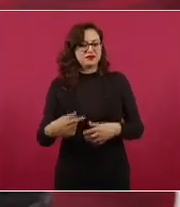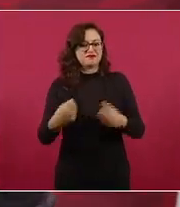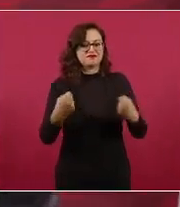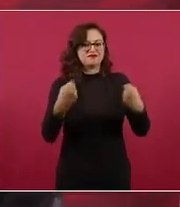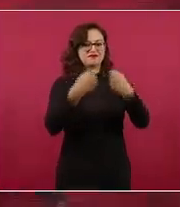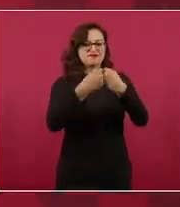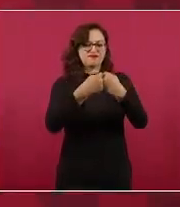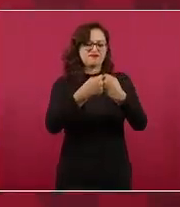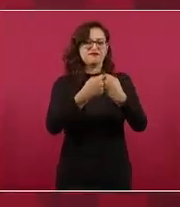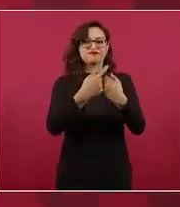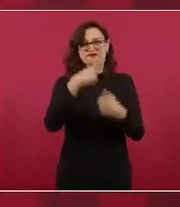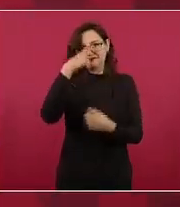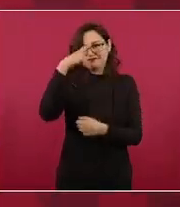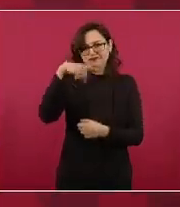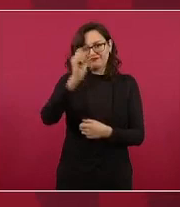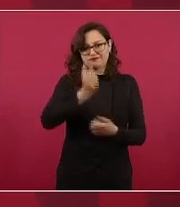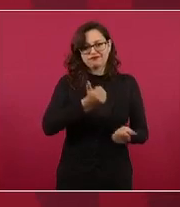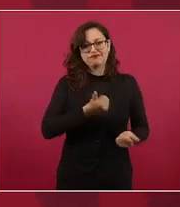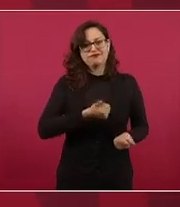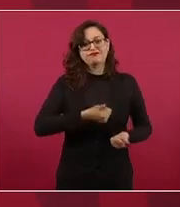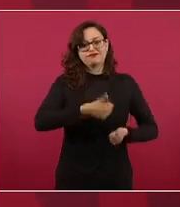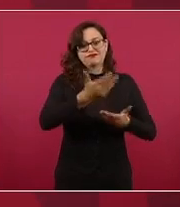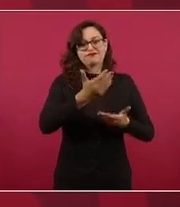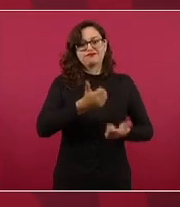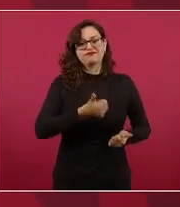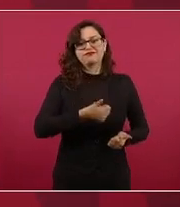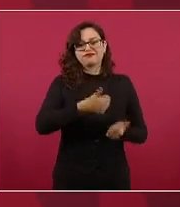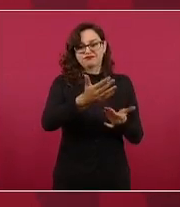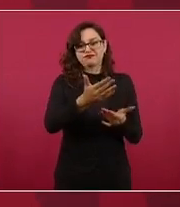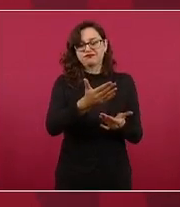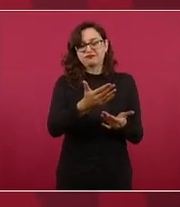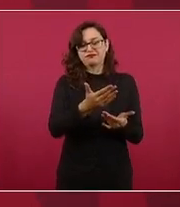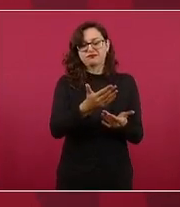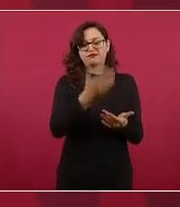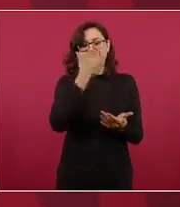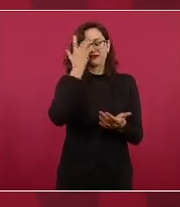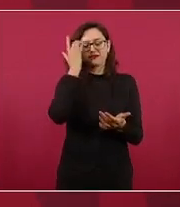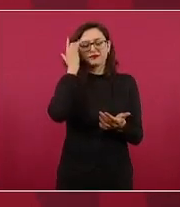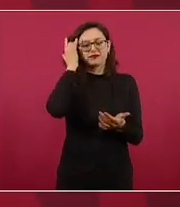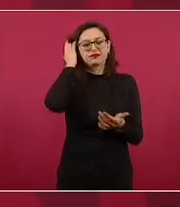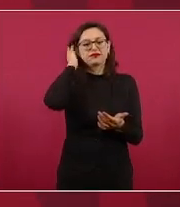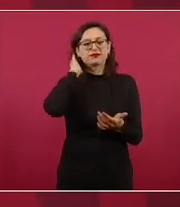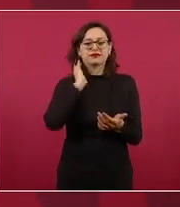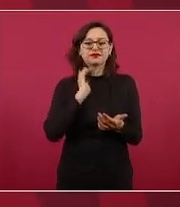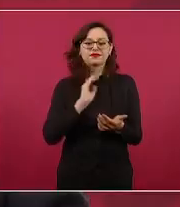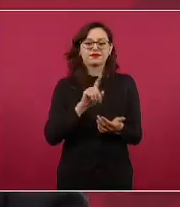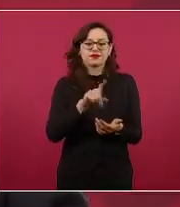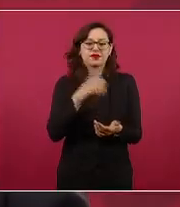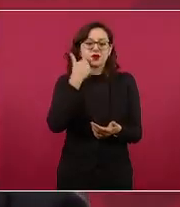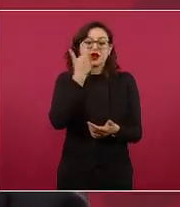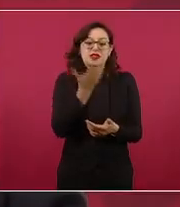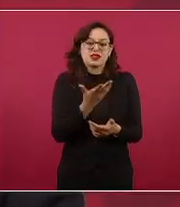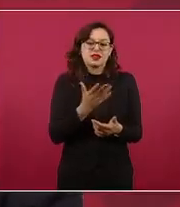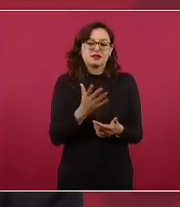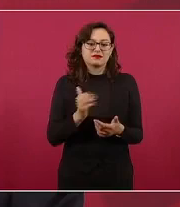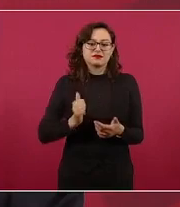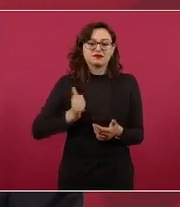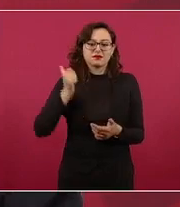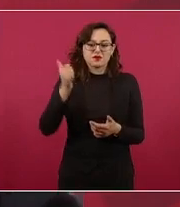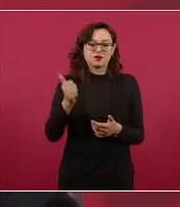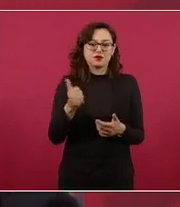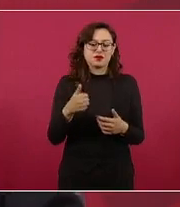frontera y el permiso que tienen es para exportar la cerveza no para